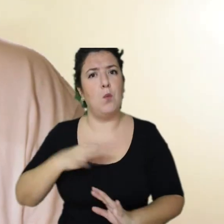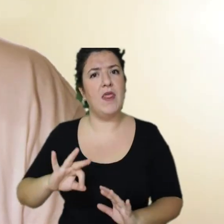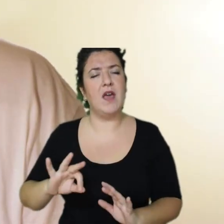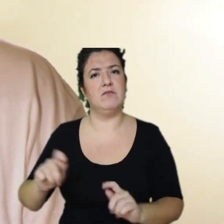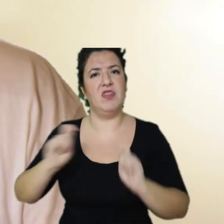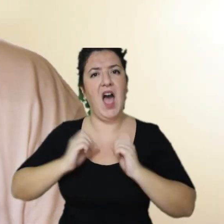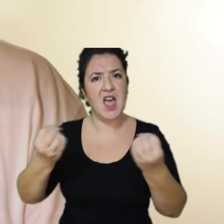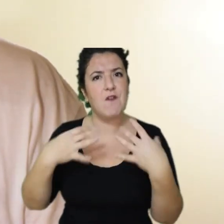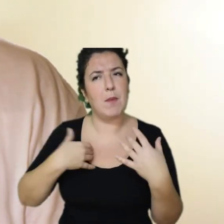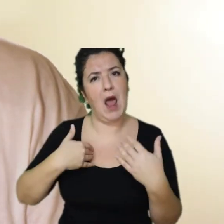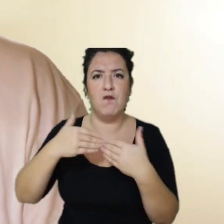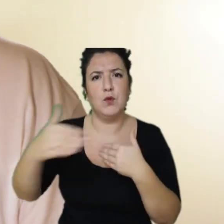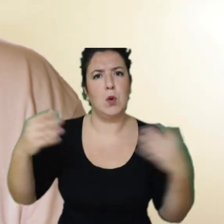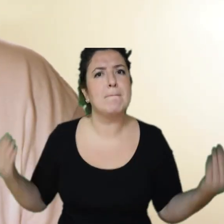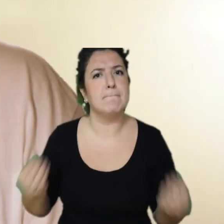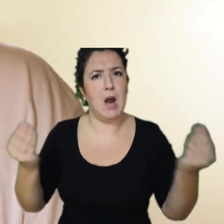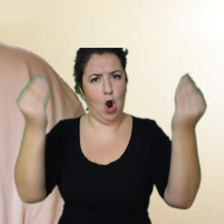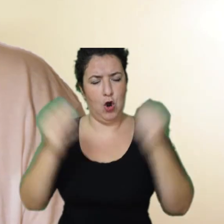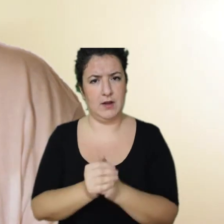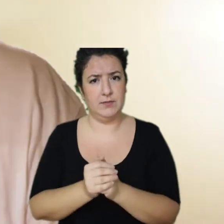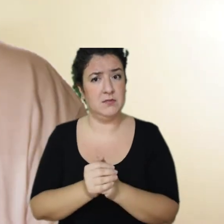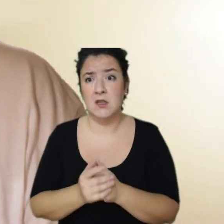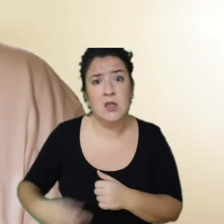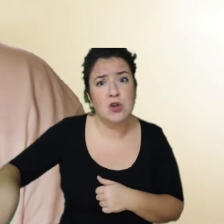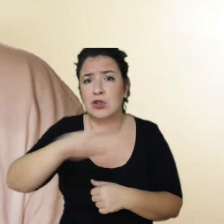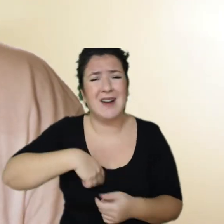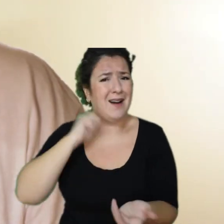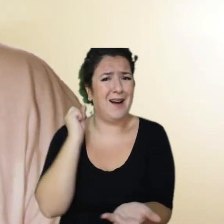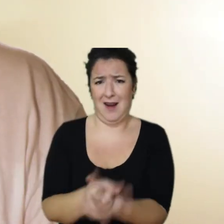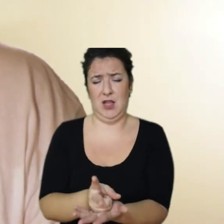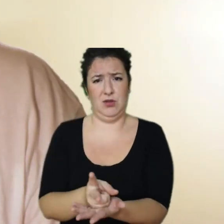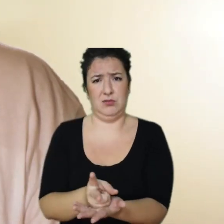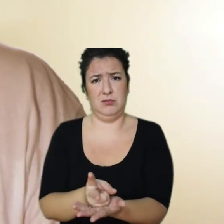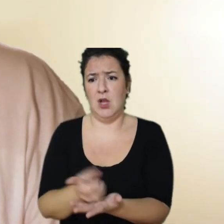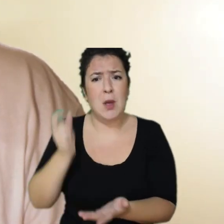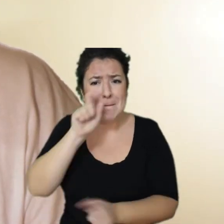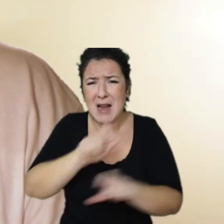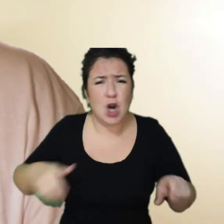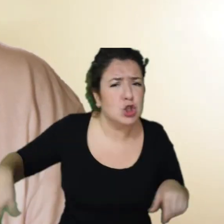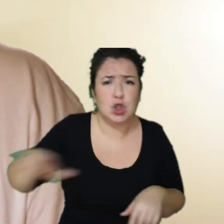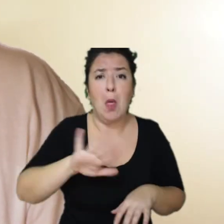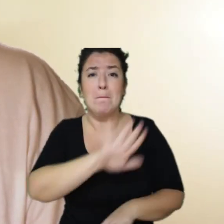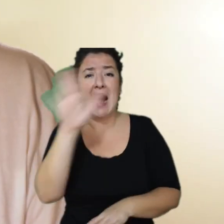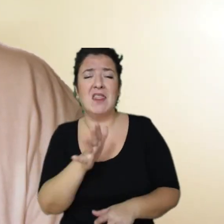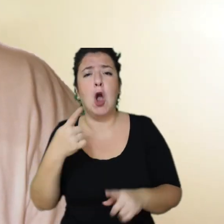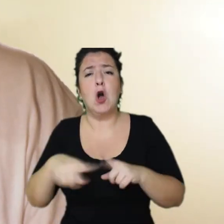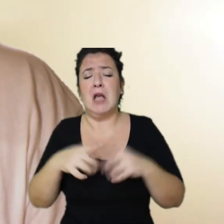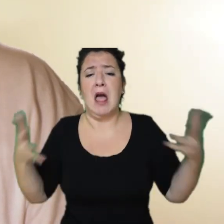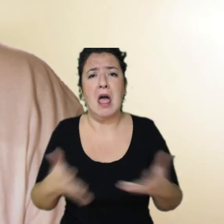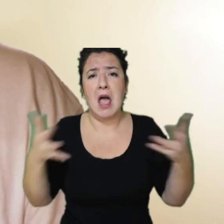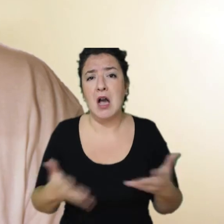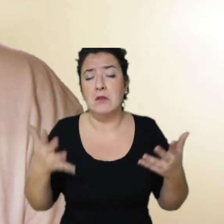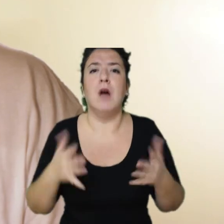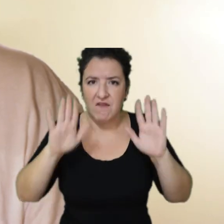Conseguirlo es un reto que nos atañe a todas las personas. Por pequeños que sean nuestros gestos, todos, todos, absolutamente todos